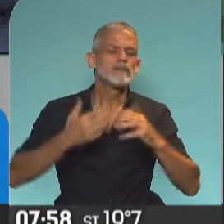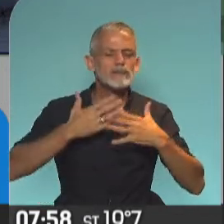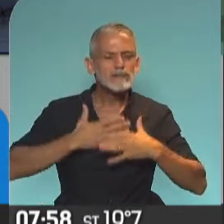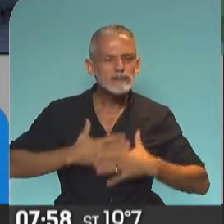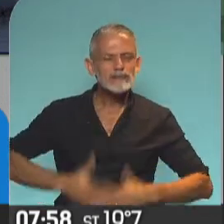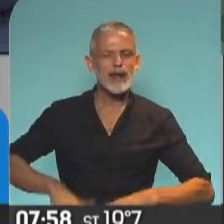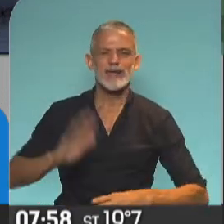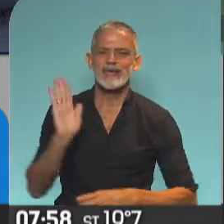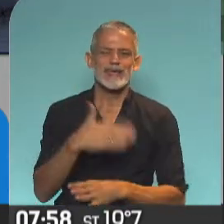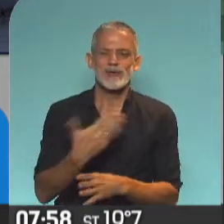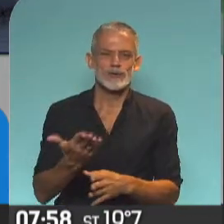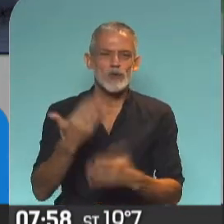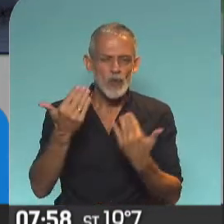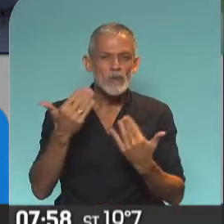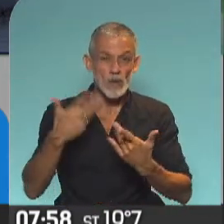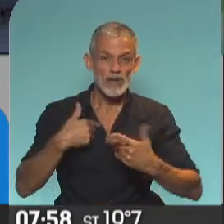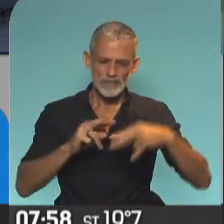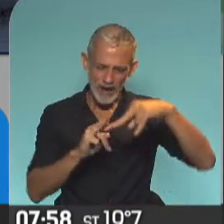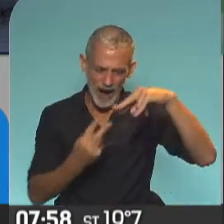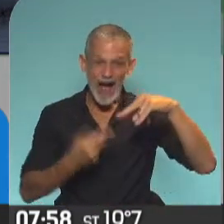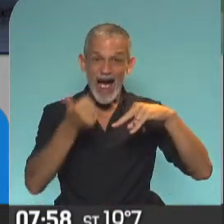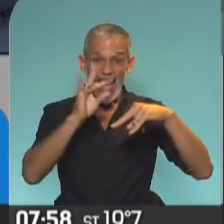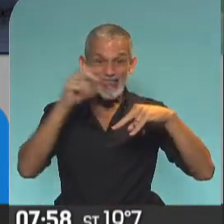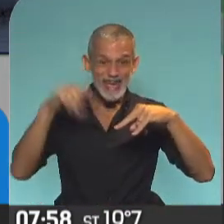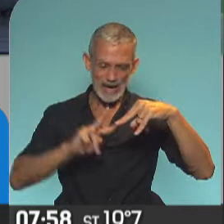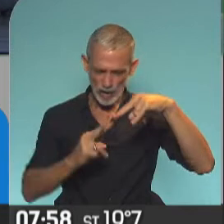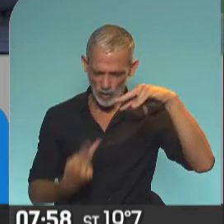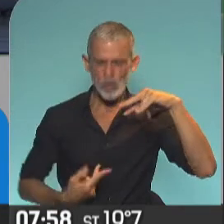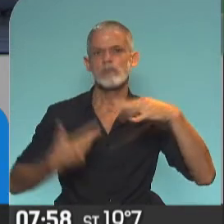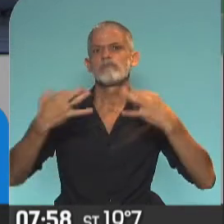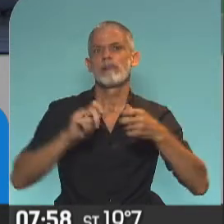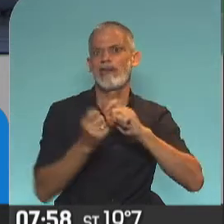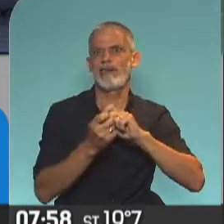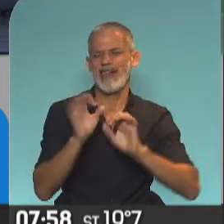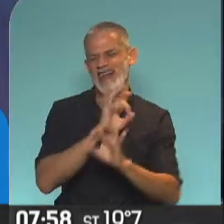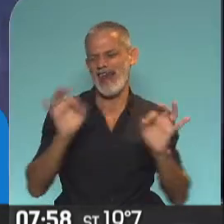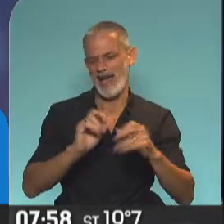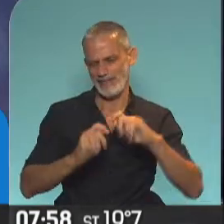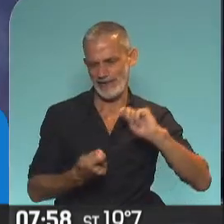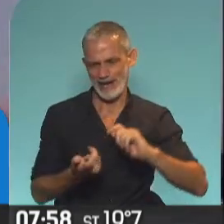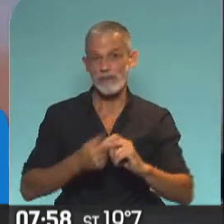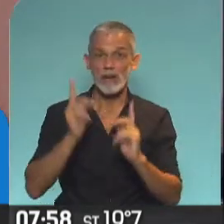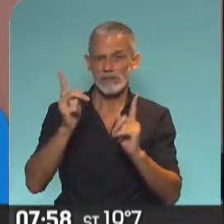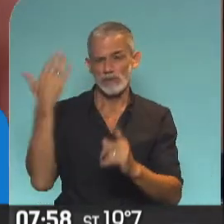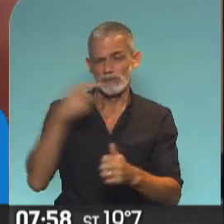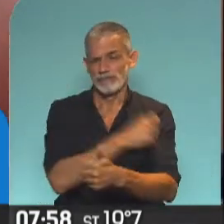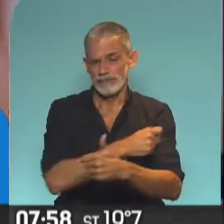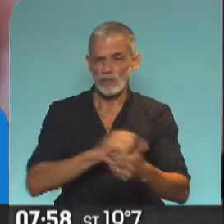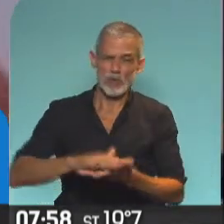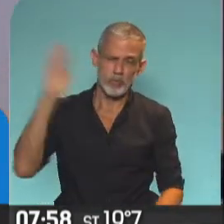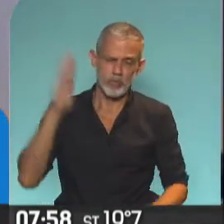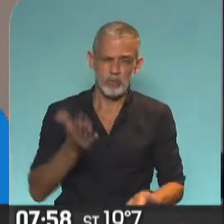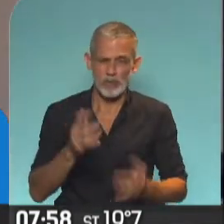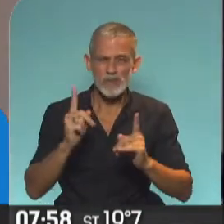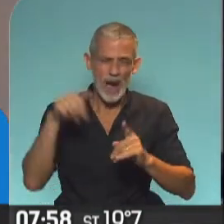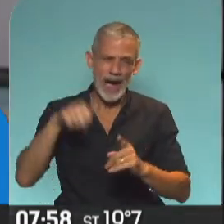tranquilos de que nuestro material genético está seguro sin ser modificado por nadie. Como tantas otras vacunas que nos hemos aplicado. No en este